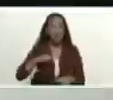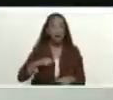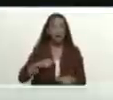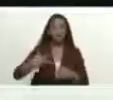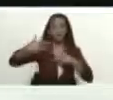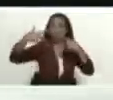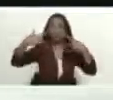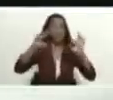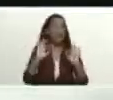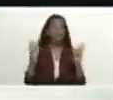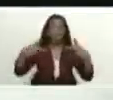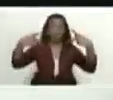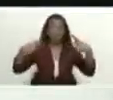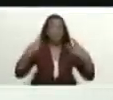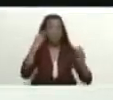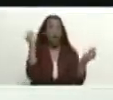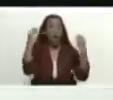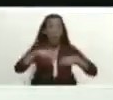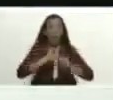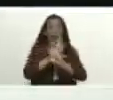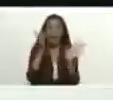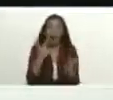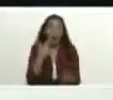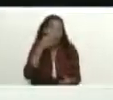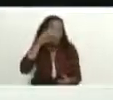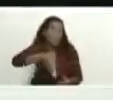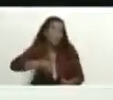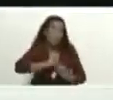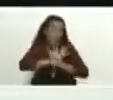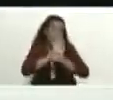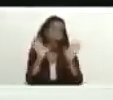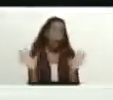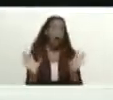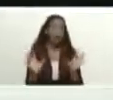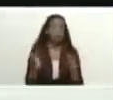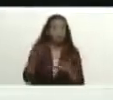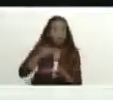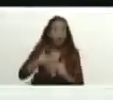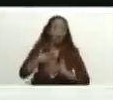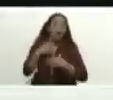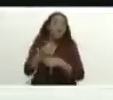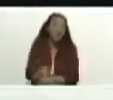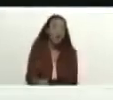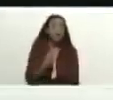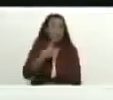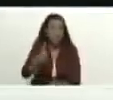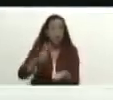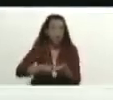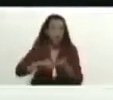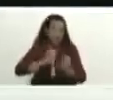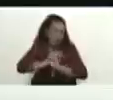cámaras para poder decirnos cosas hablar las cosas que cada quien diga su verdad